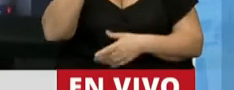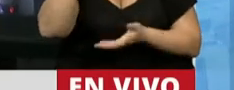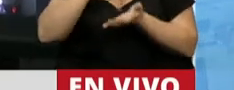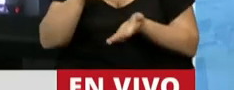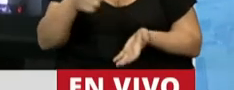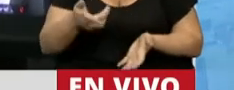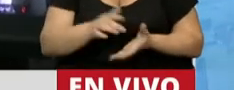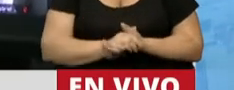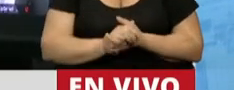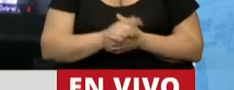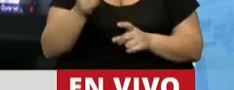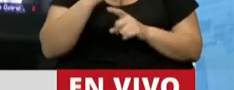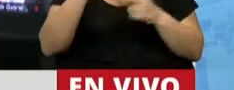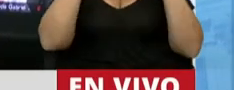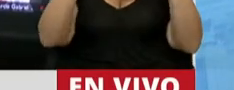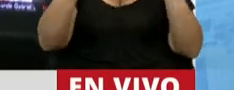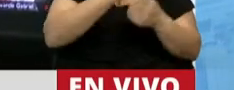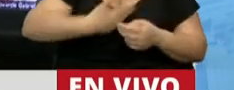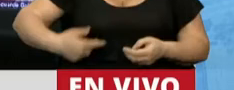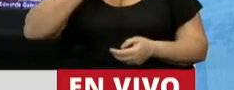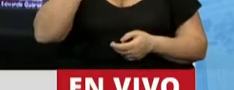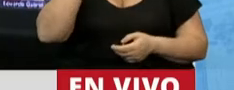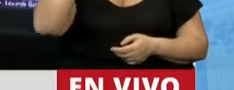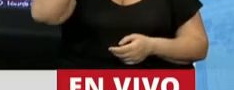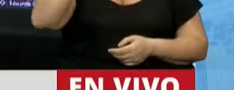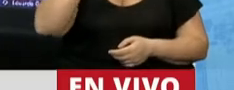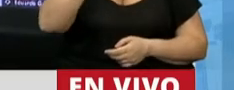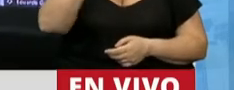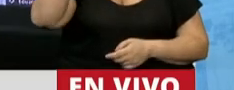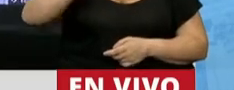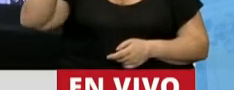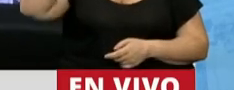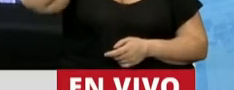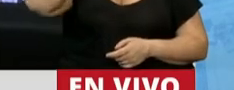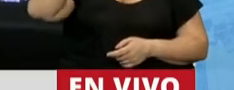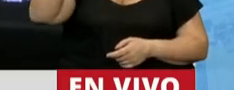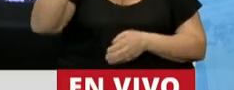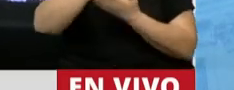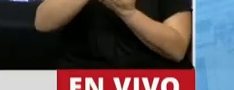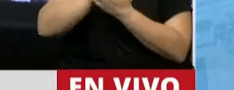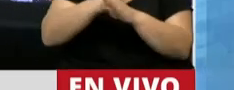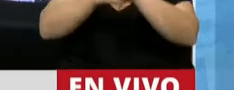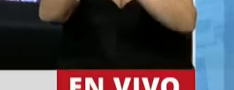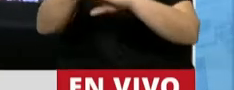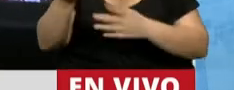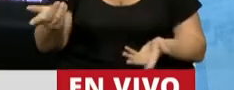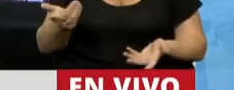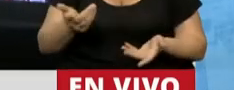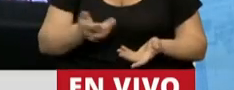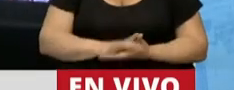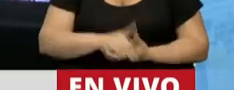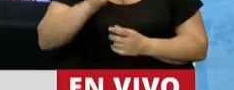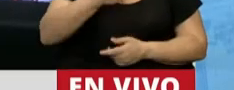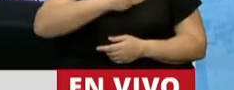Presidenta, que no se revela contra un gobernador que le impide a 7.500 formoseños varados en el límite de su provincia que ingresen con la